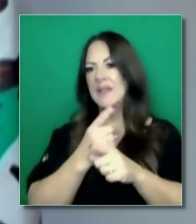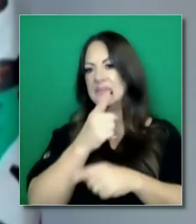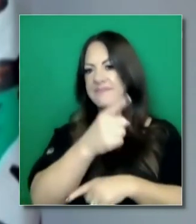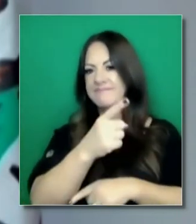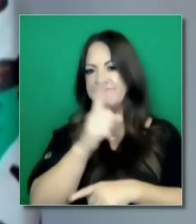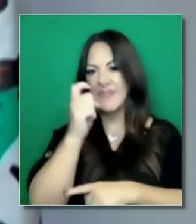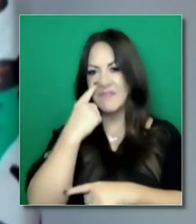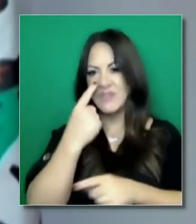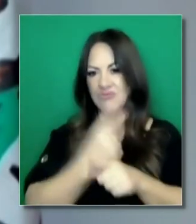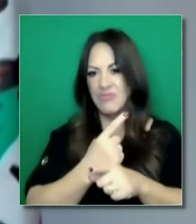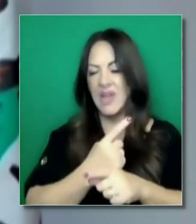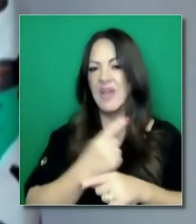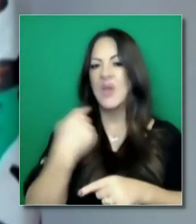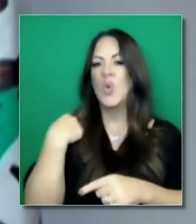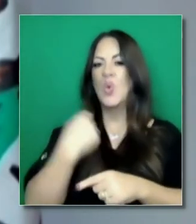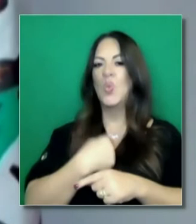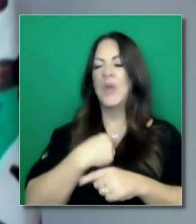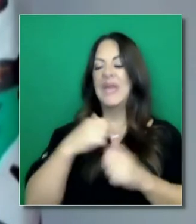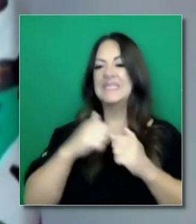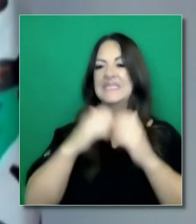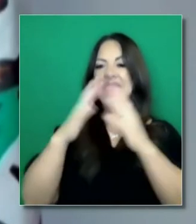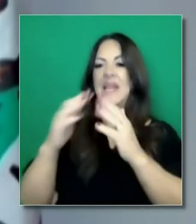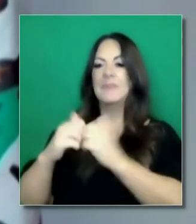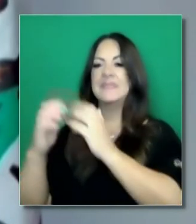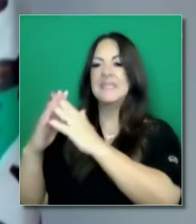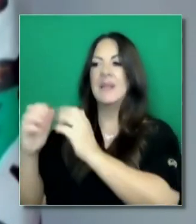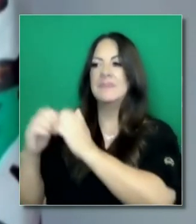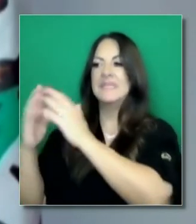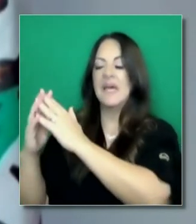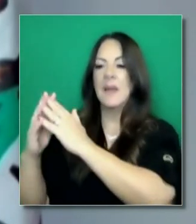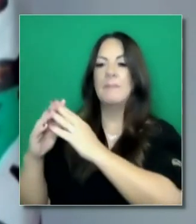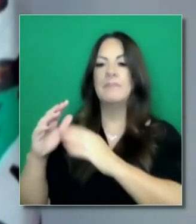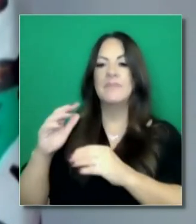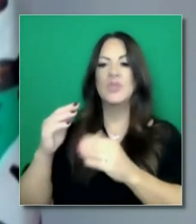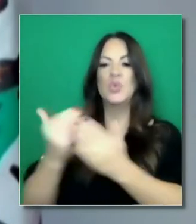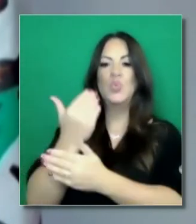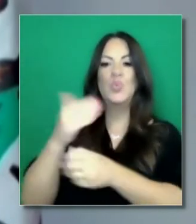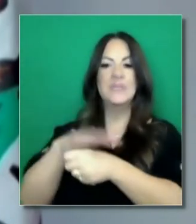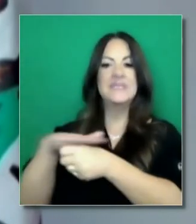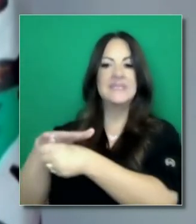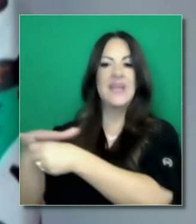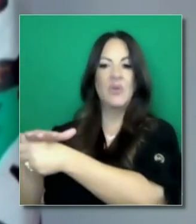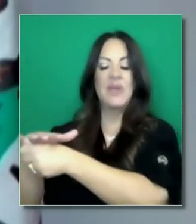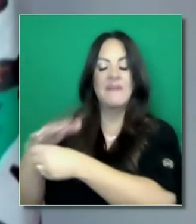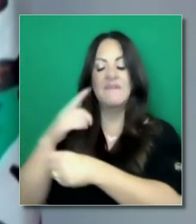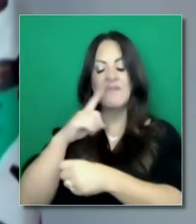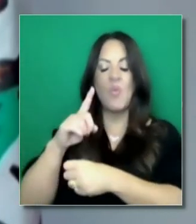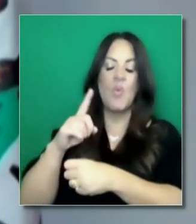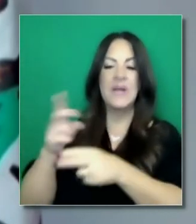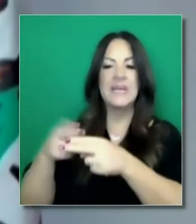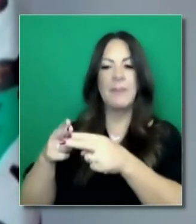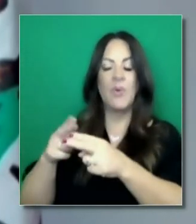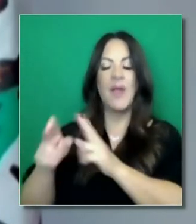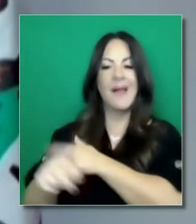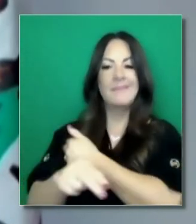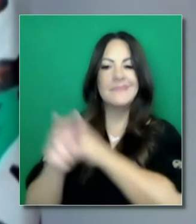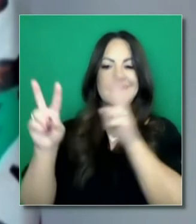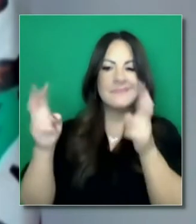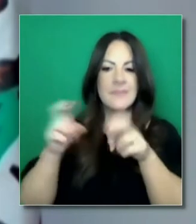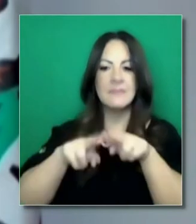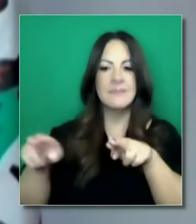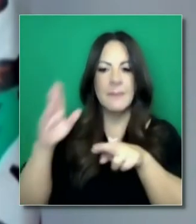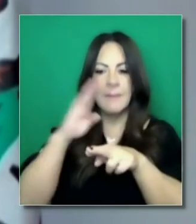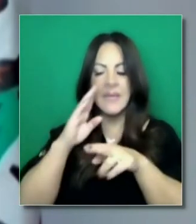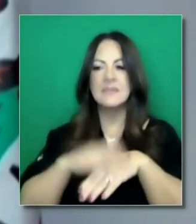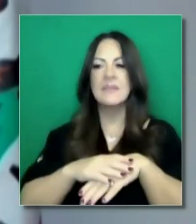alternativos, que eso es parte de la respuesta. Pero más que eso es identificar el personal que trabaja con los hospitales